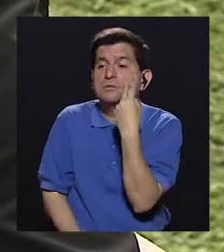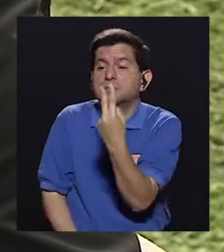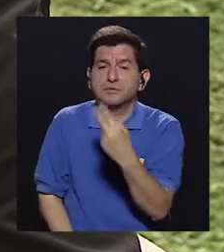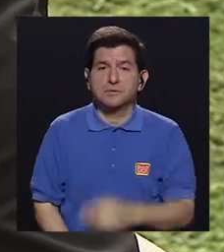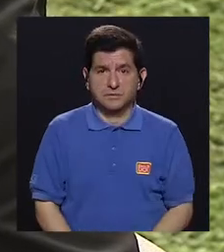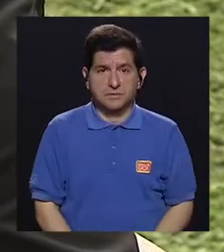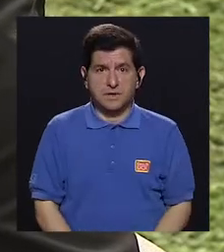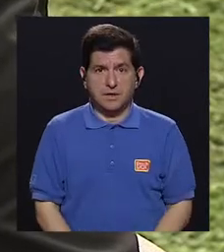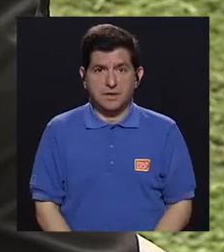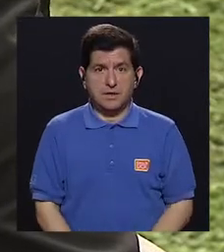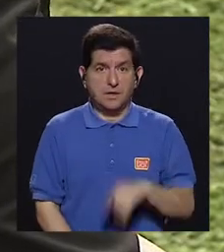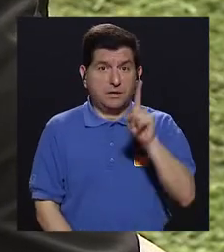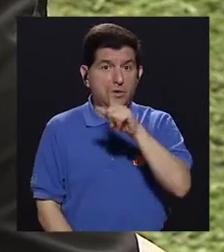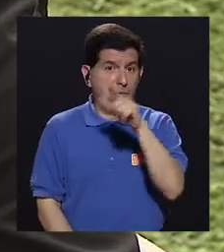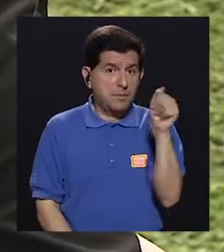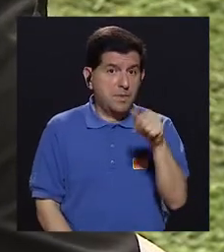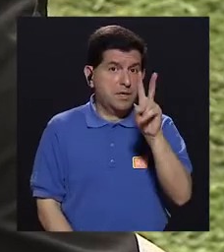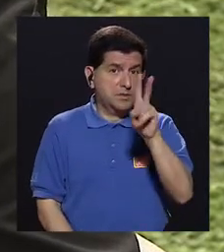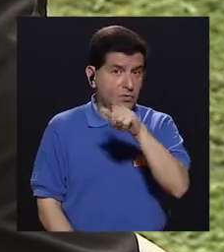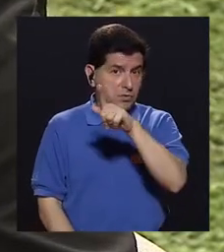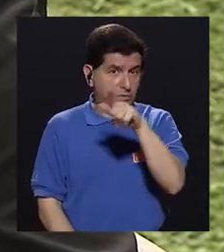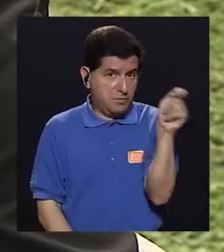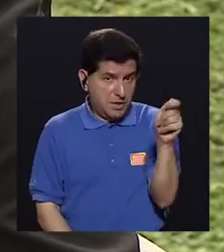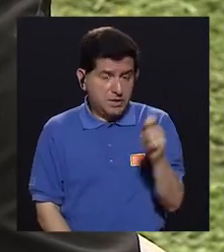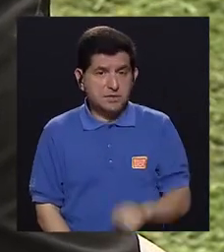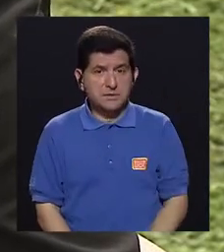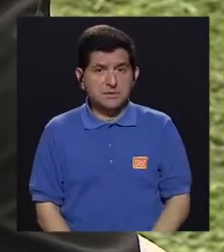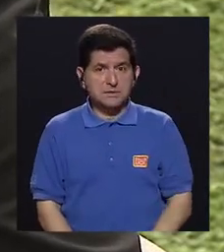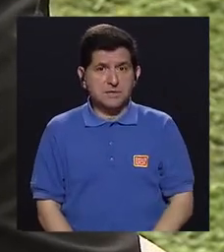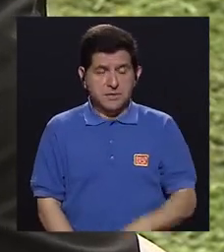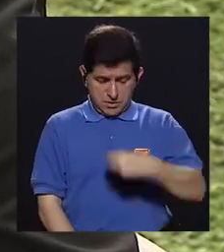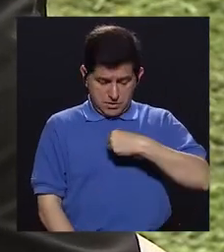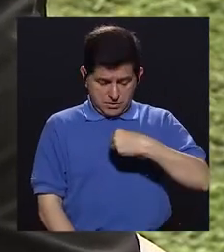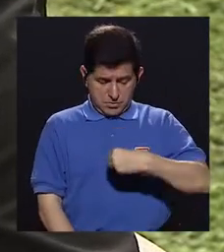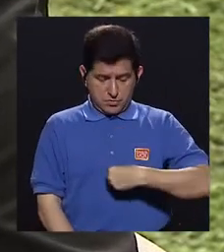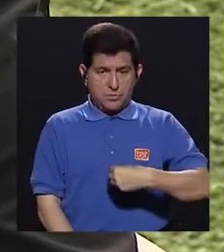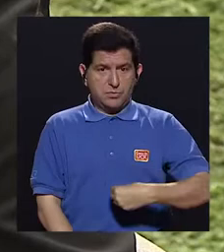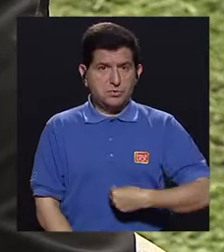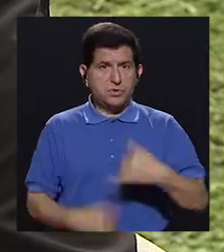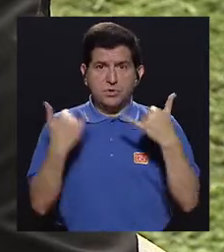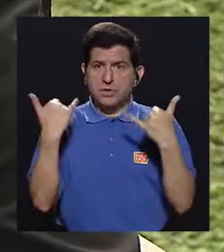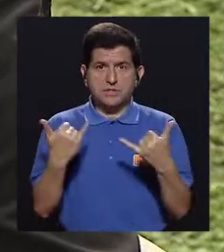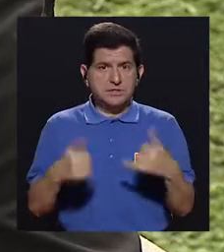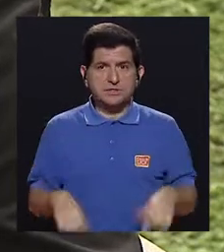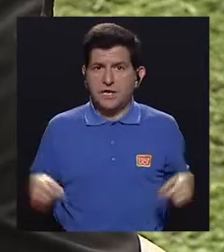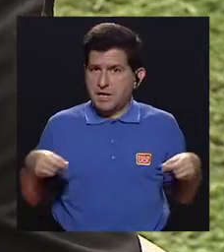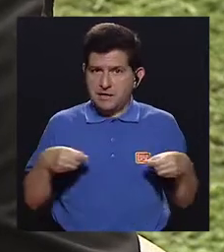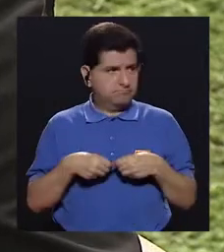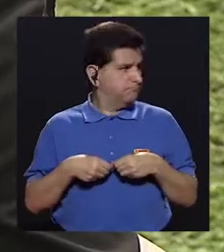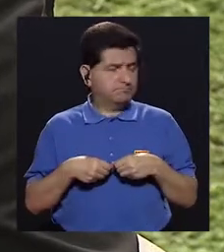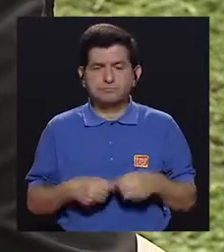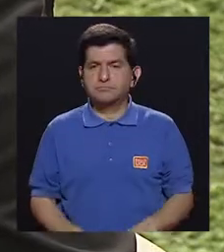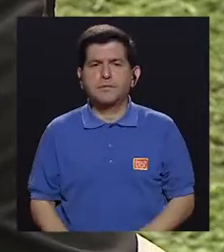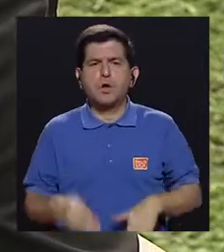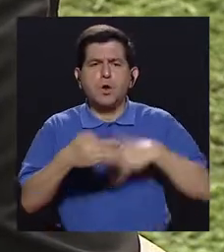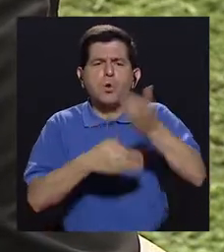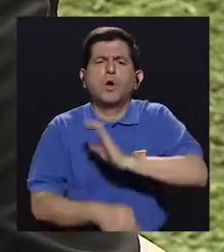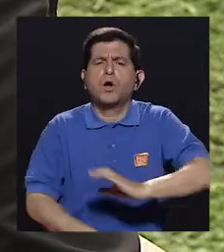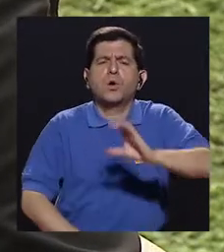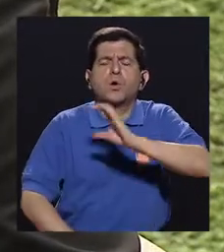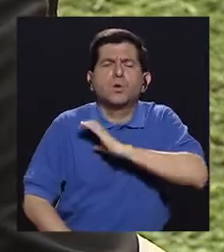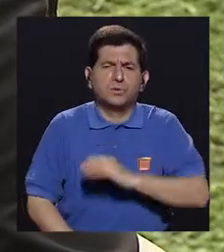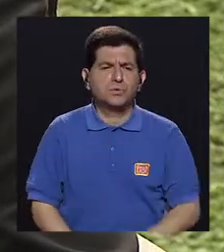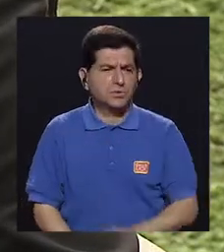vemos que en término de un mes o dos meses los botones de la ropa ya no le quedan, ¿verdad? Entonces hay cambios. Luego